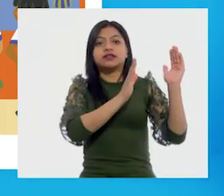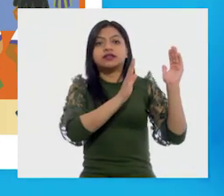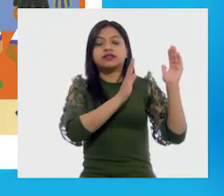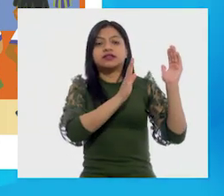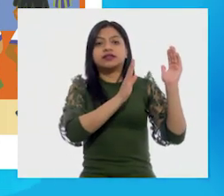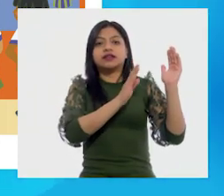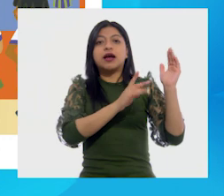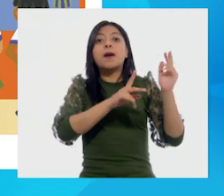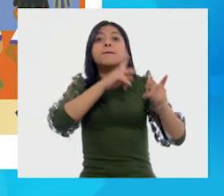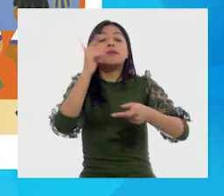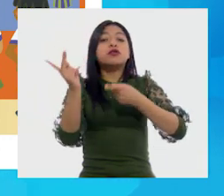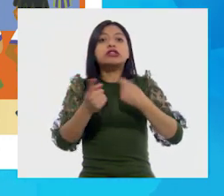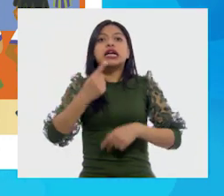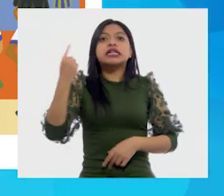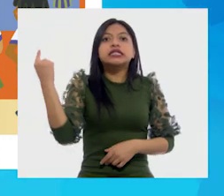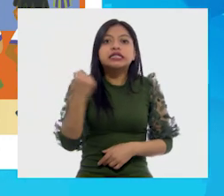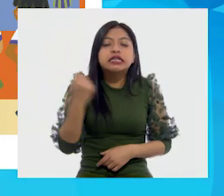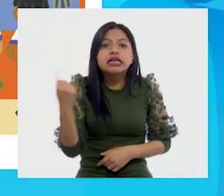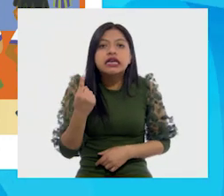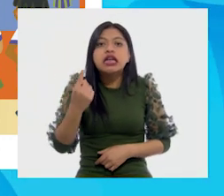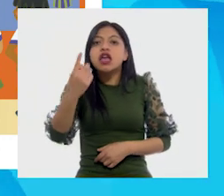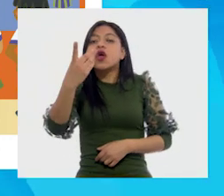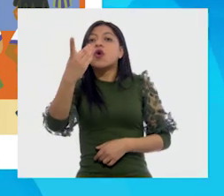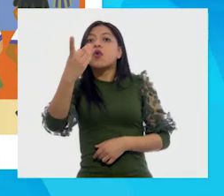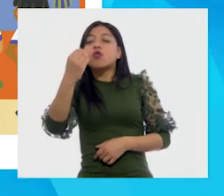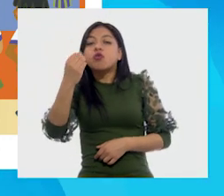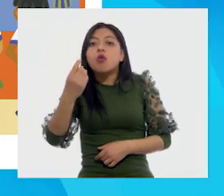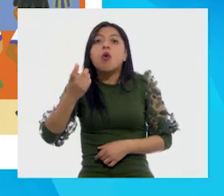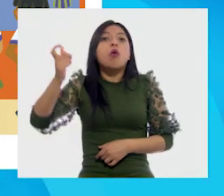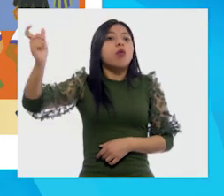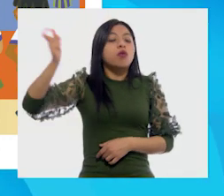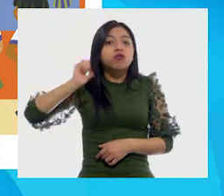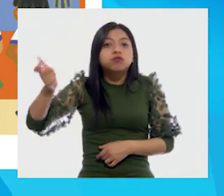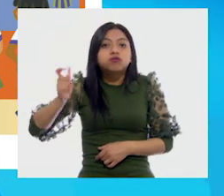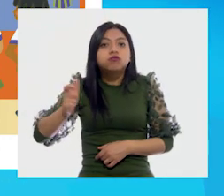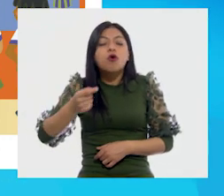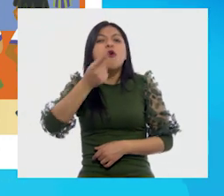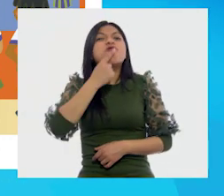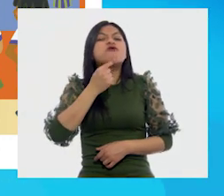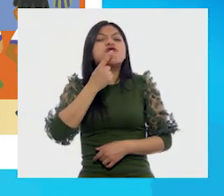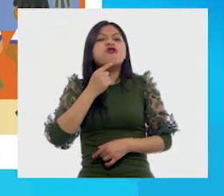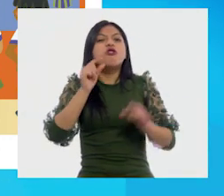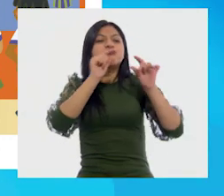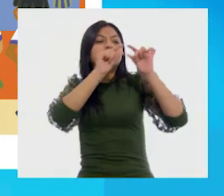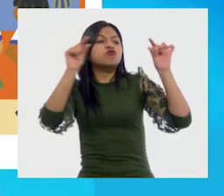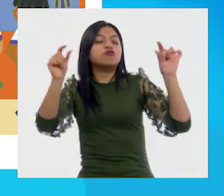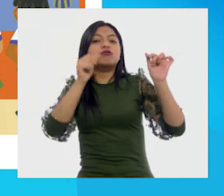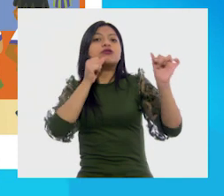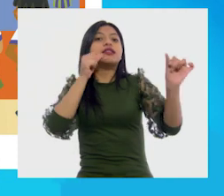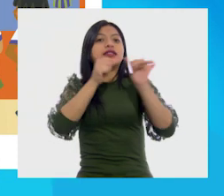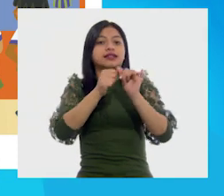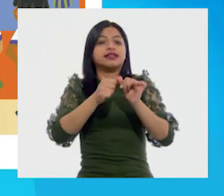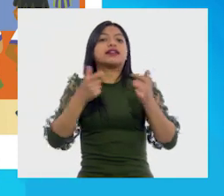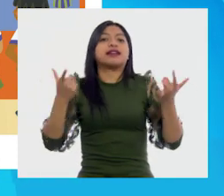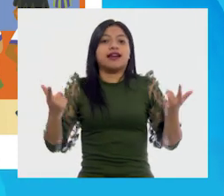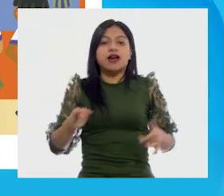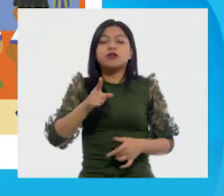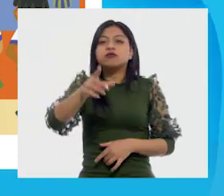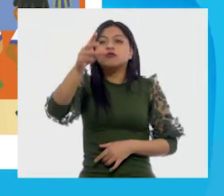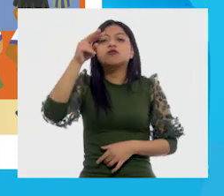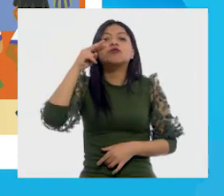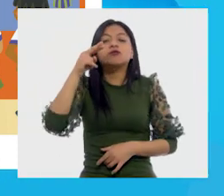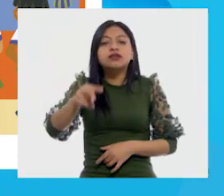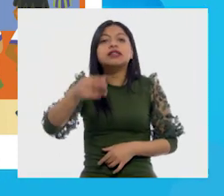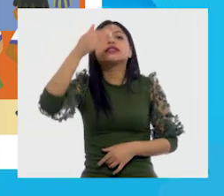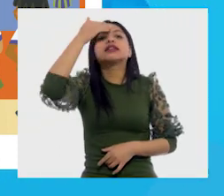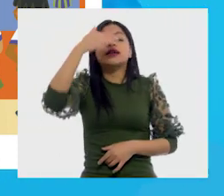dónde, cuándo y viene en color rojo. Ajá, y entonces viene ahí, ¿qué va a haber? Una gran función. ¿En dónde será?